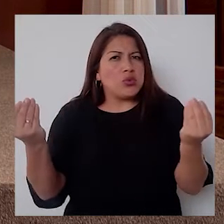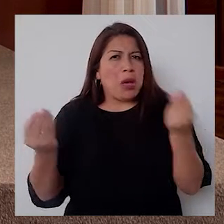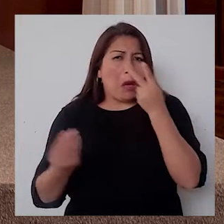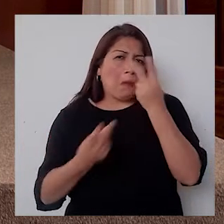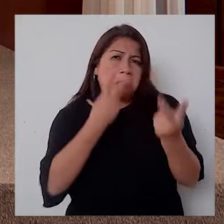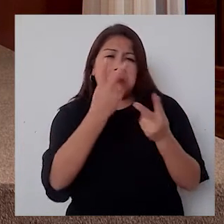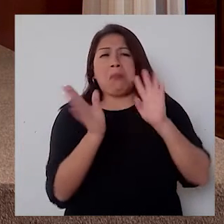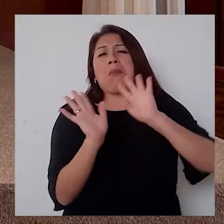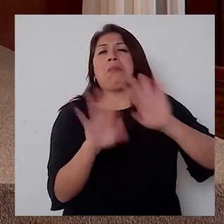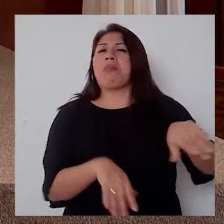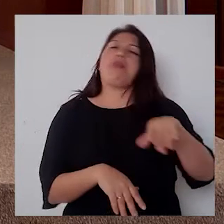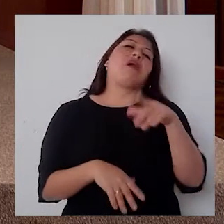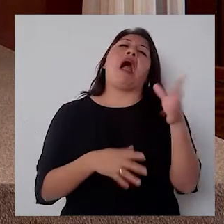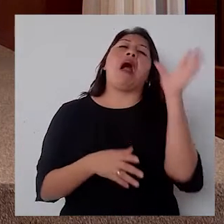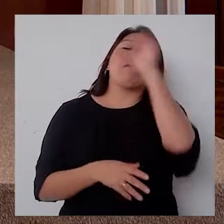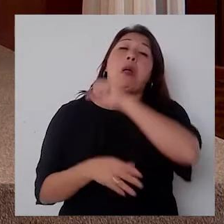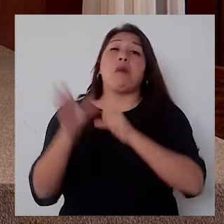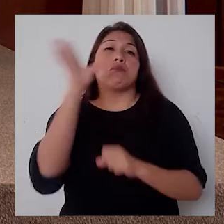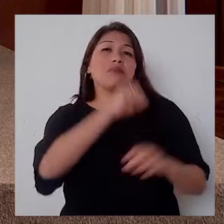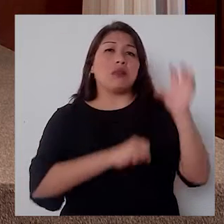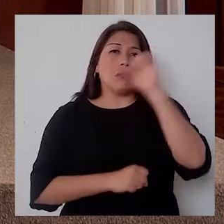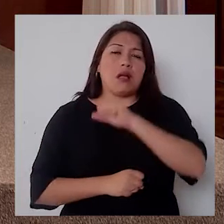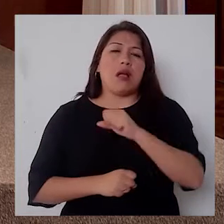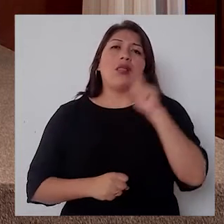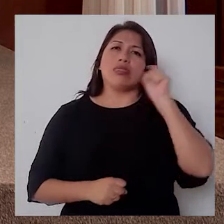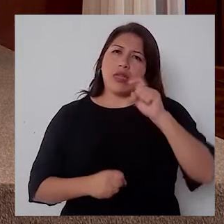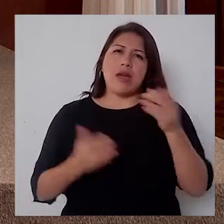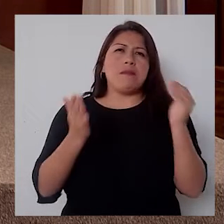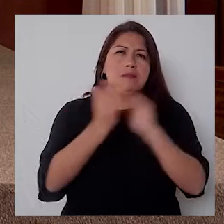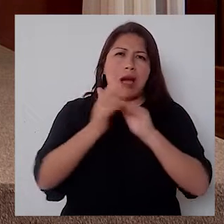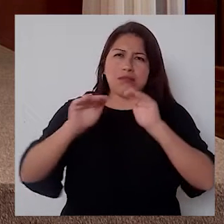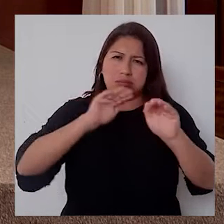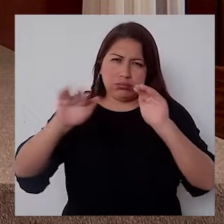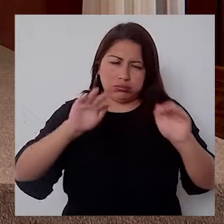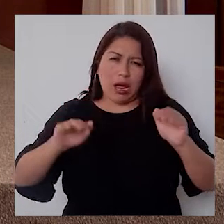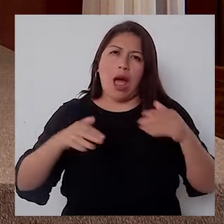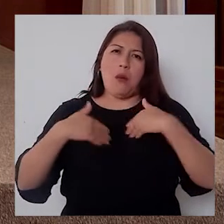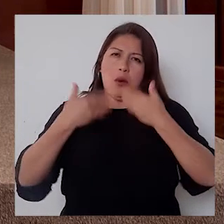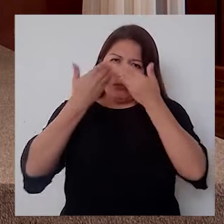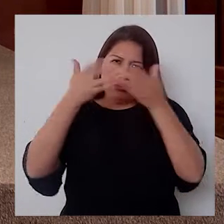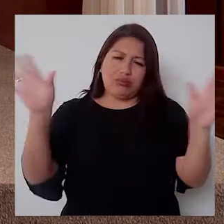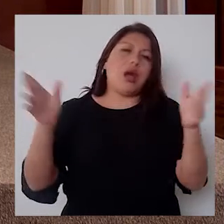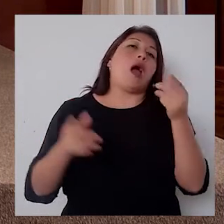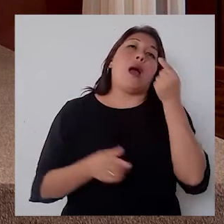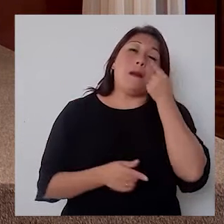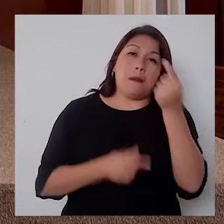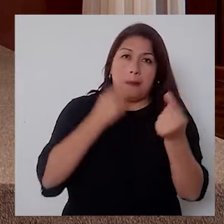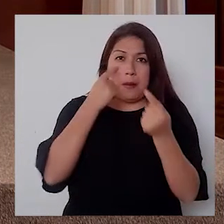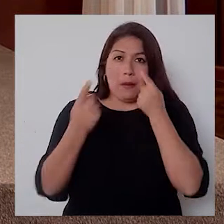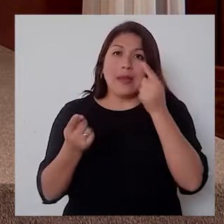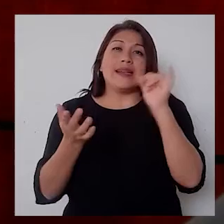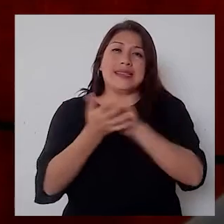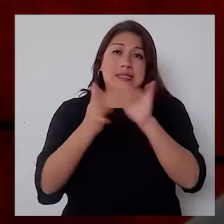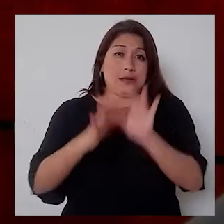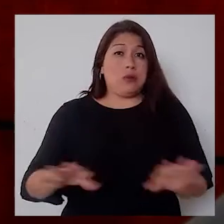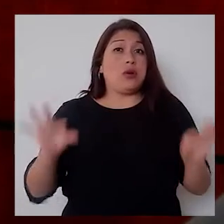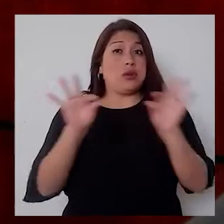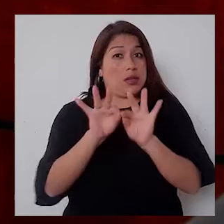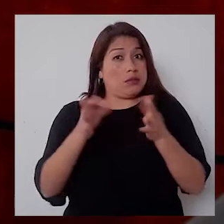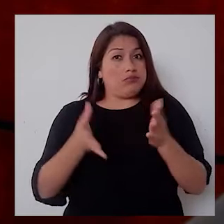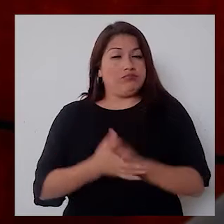Entonces, si no es visible, hay que hacerlo visible. Ese es lo primero. Lo segundo es